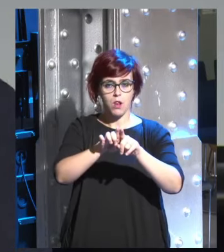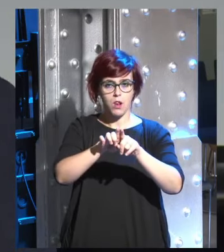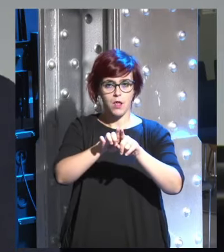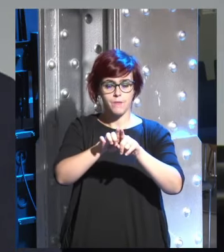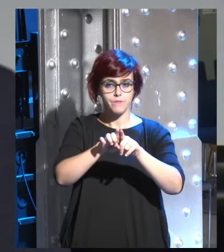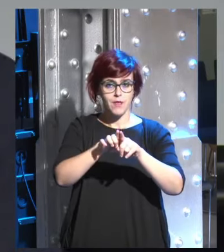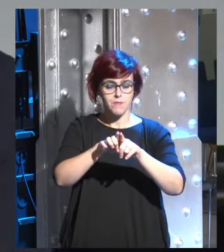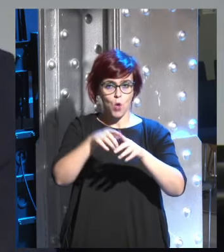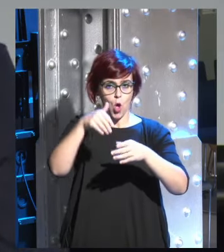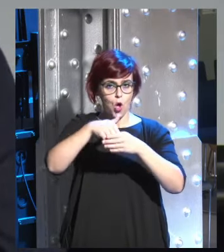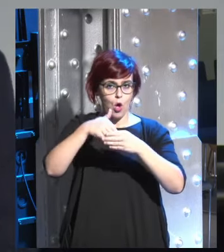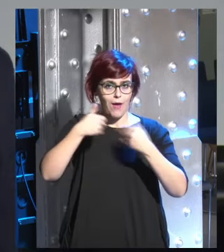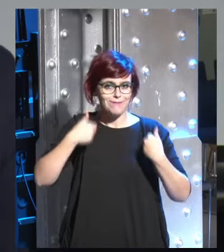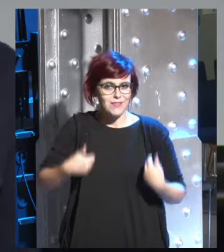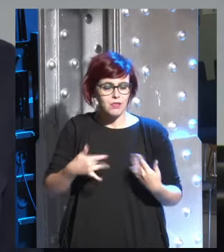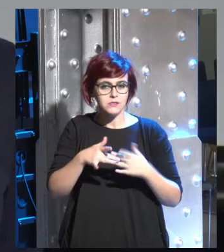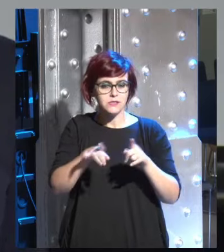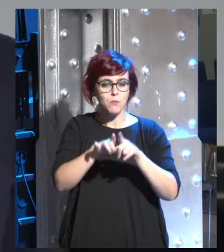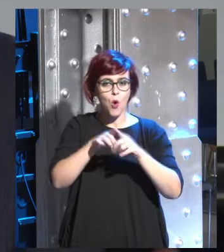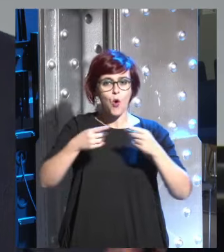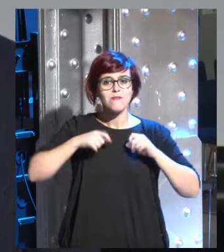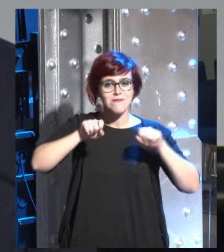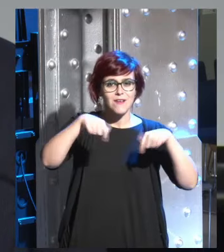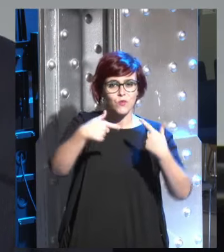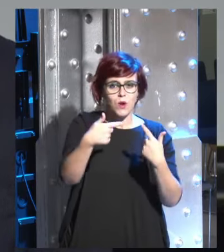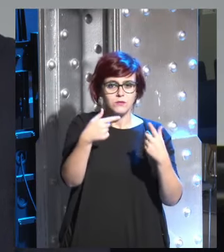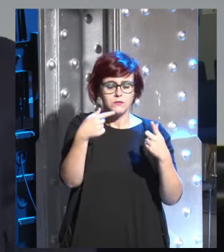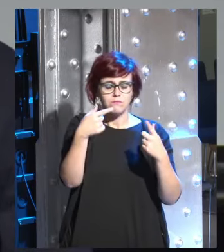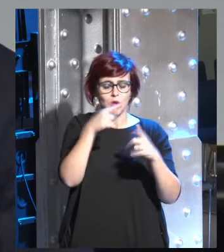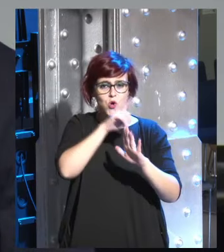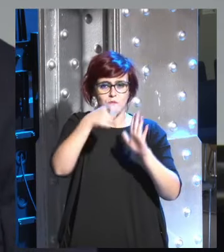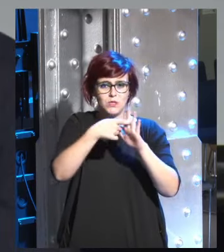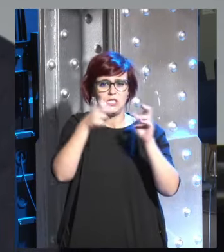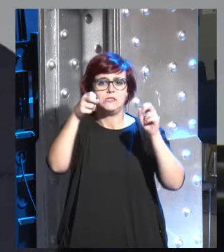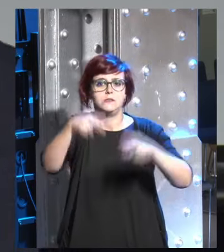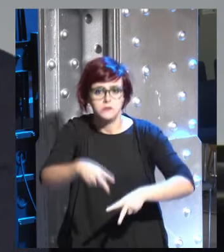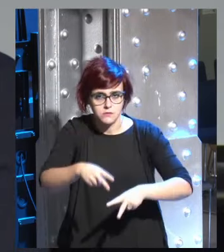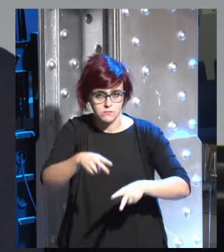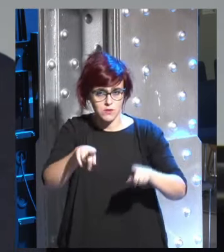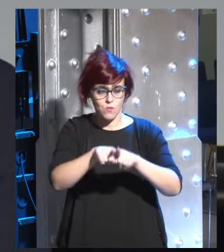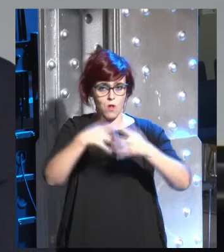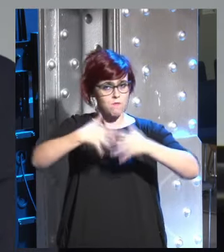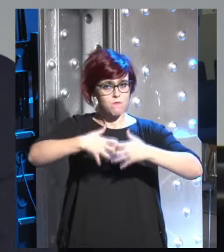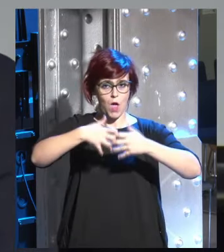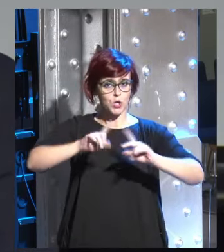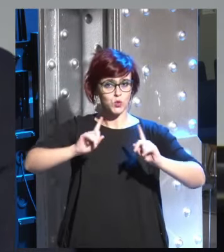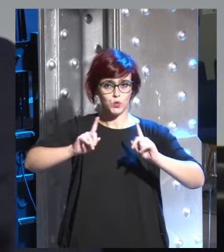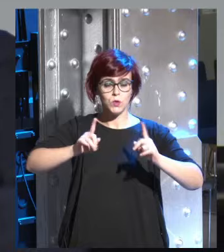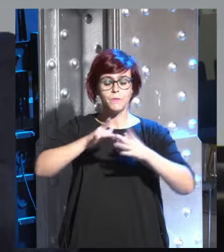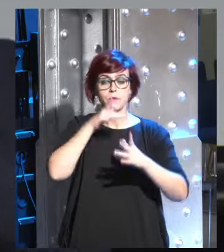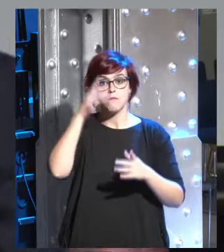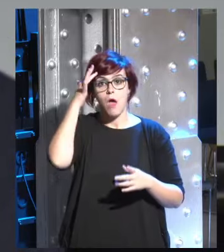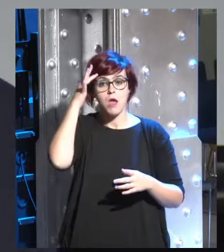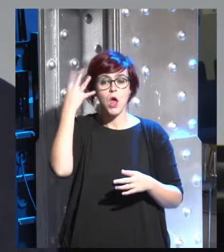entidades completamente inorgánicas y si esto tiene éxito implicará que después de cuatro